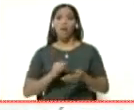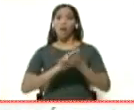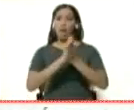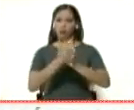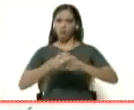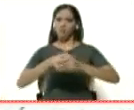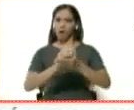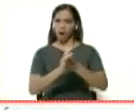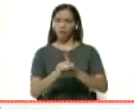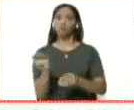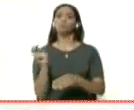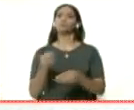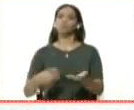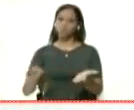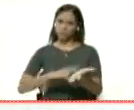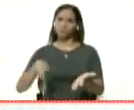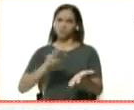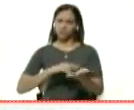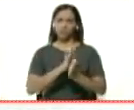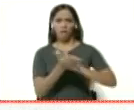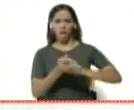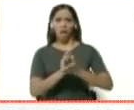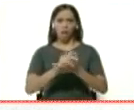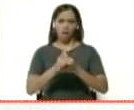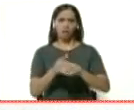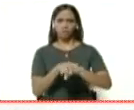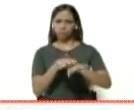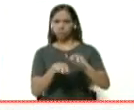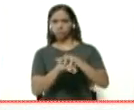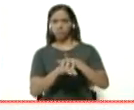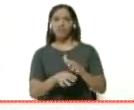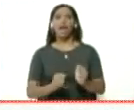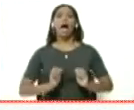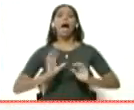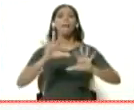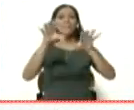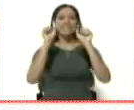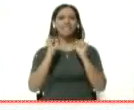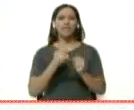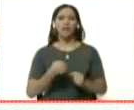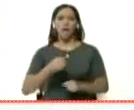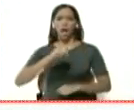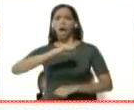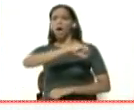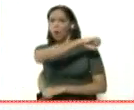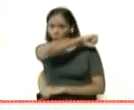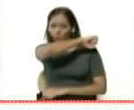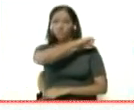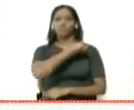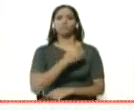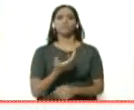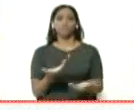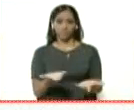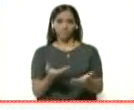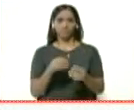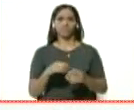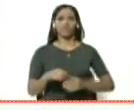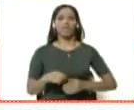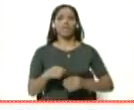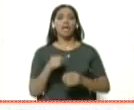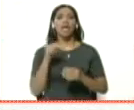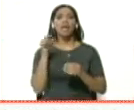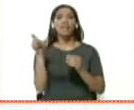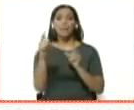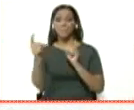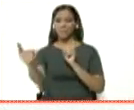de manera frecuente, con las técnicas apropiadas, aprender a toser, aprender a estornudar, evitar contactos con